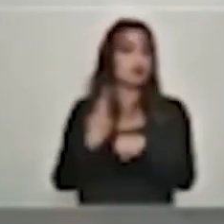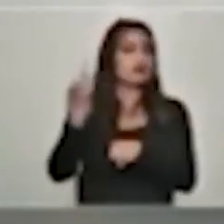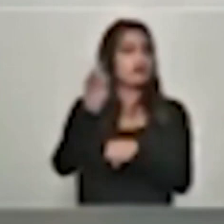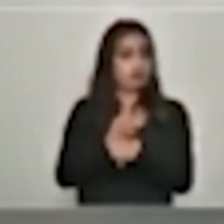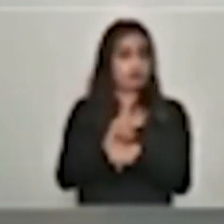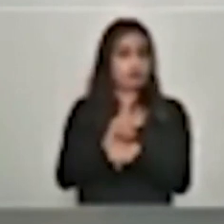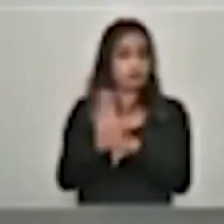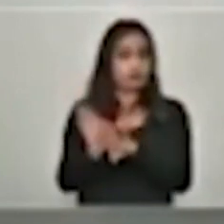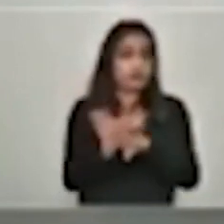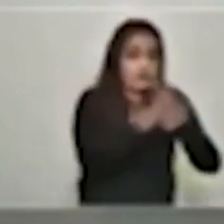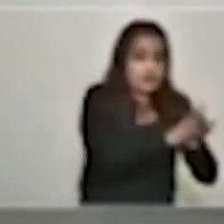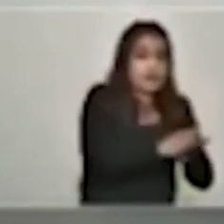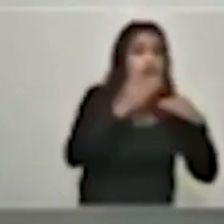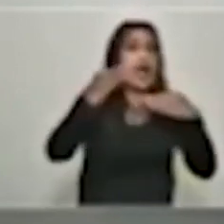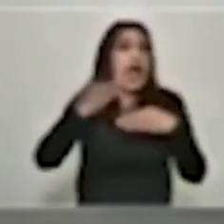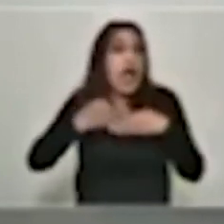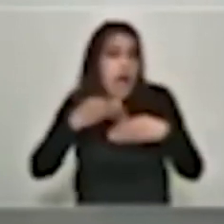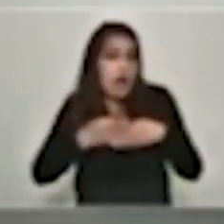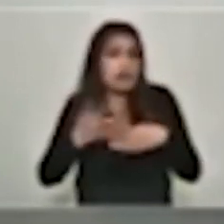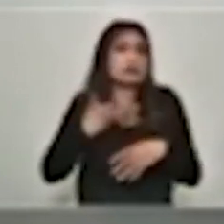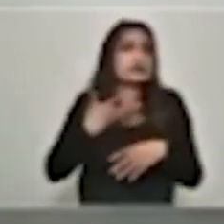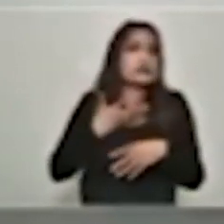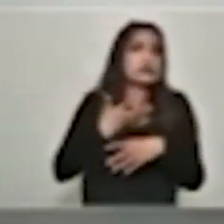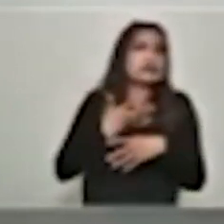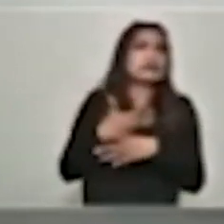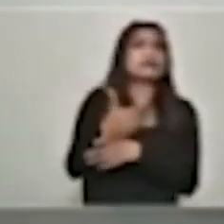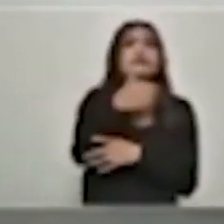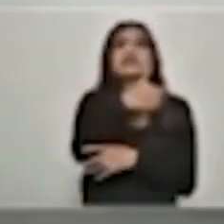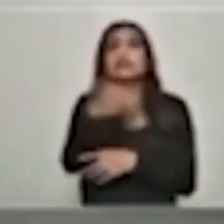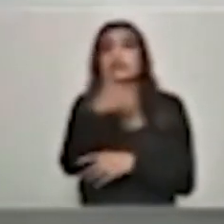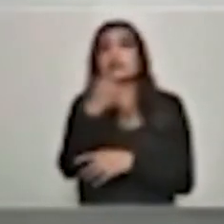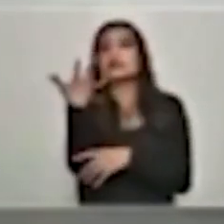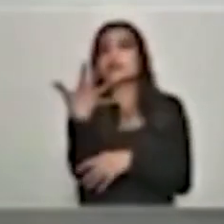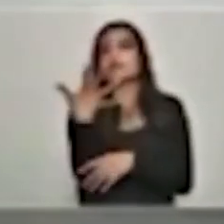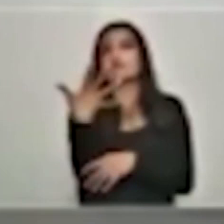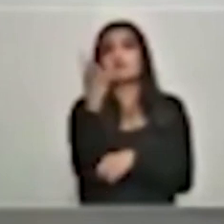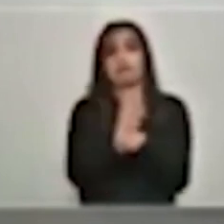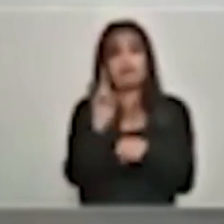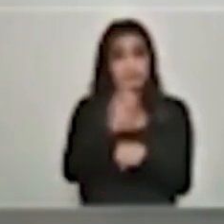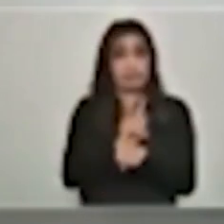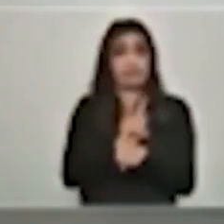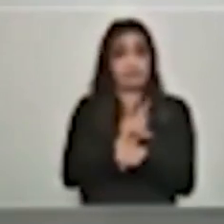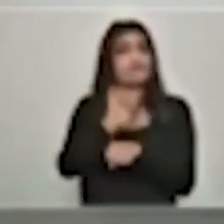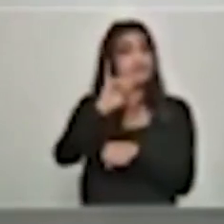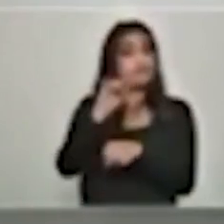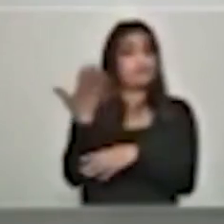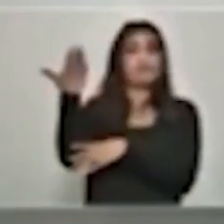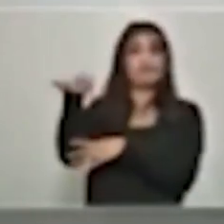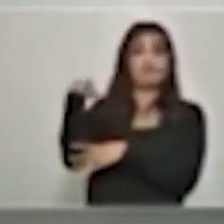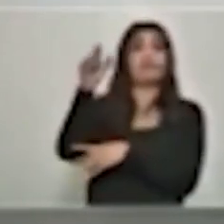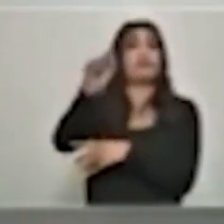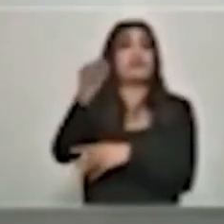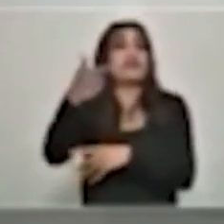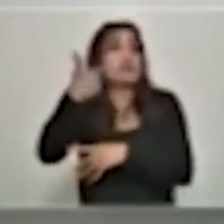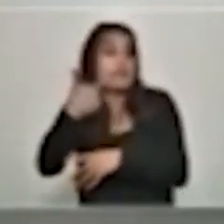Ahorita estamos ya en seiscientos cinco. Eso fue la cresta del veintisiete